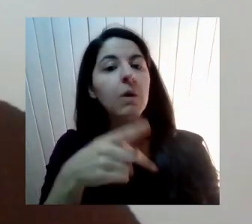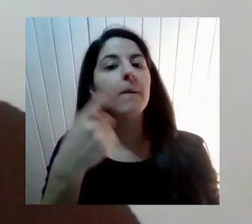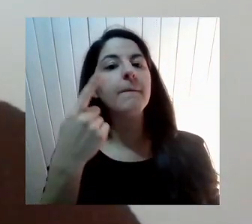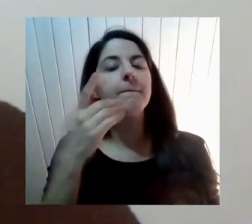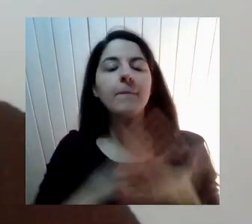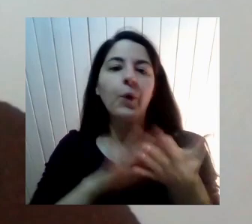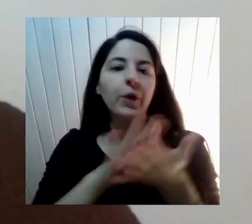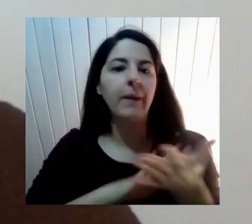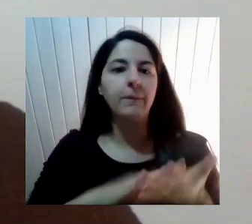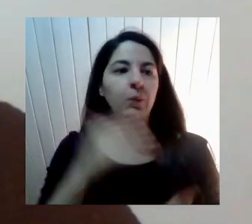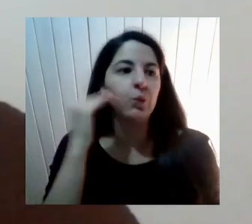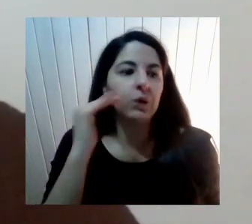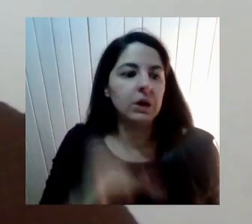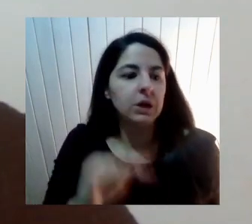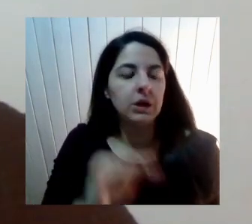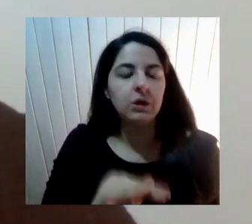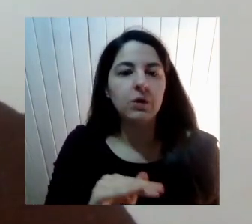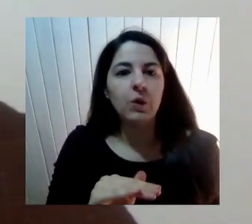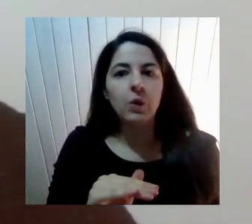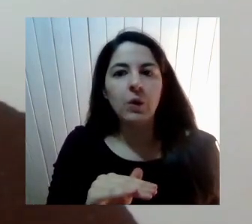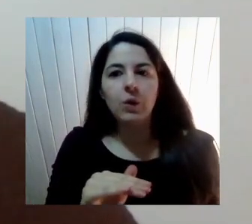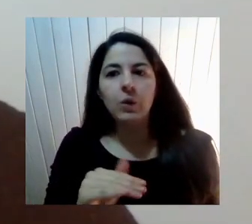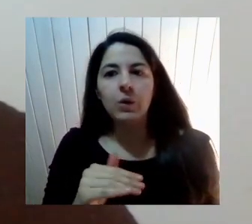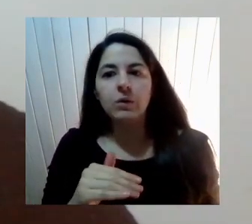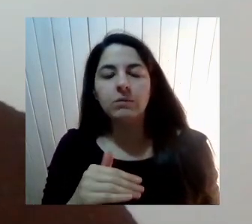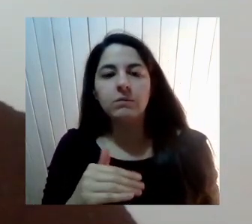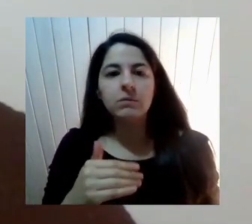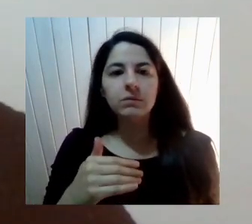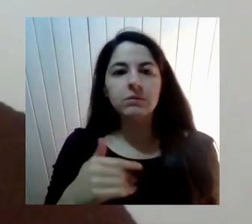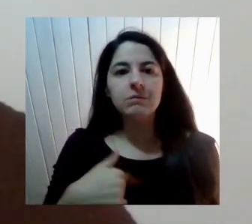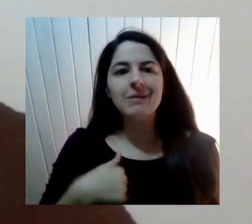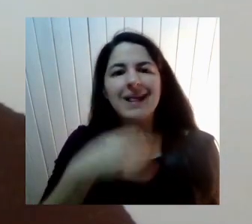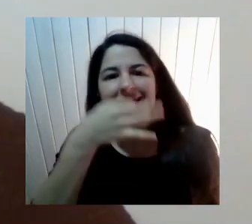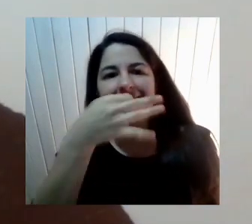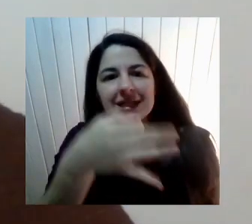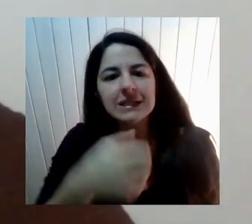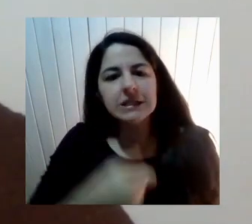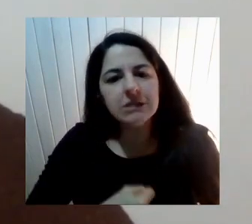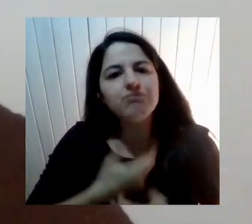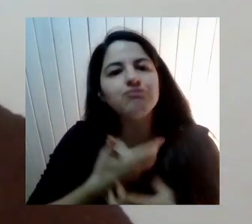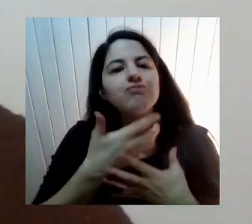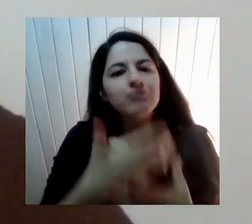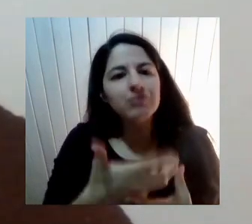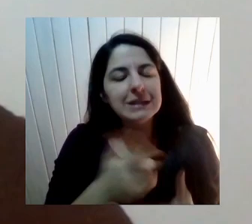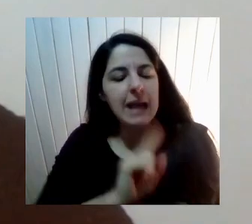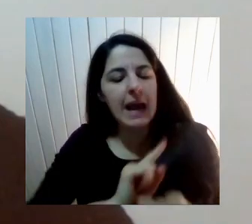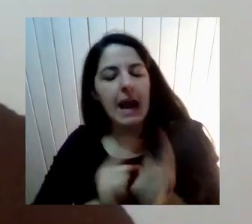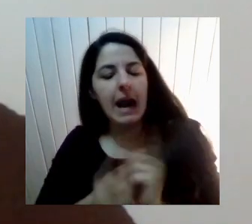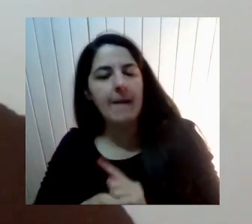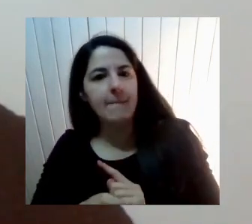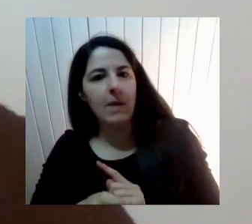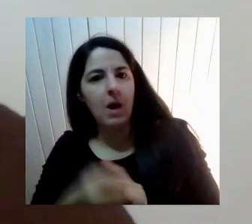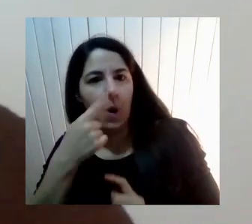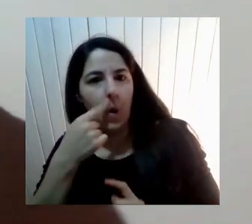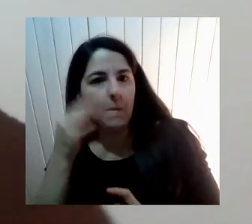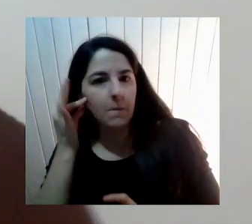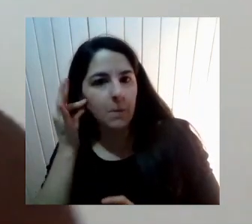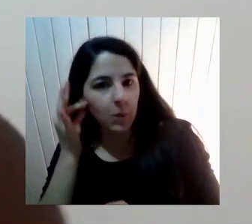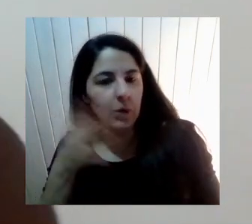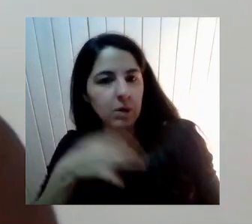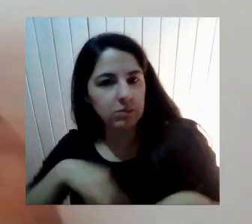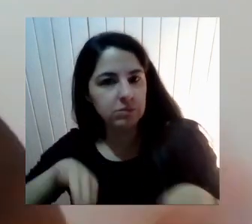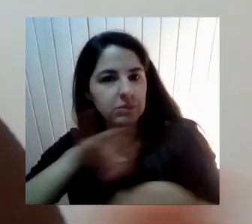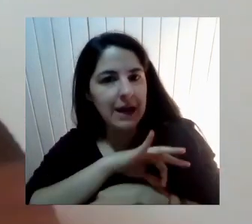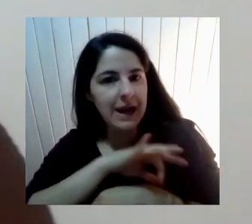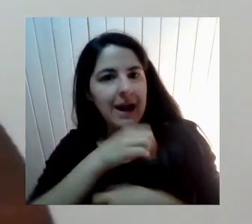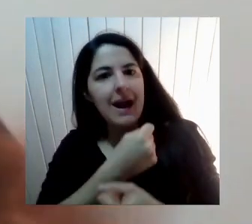Ves un Niño Niña O niña Que manifiesta Que quiere Hacer el Tránsito No lo puede Hacer Sin la Autorización De los Padres Entonces El Colegio Tiene